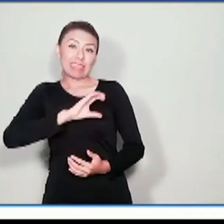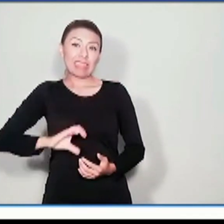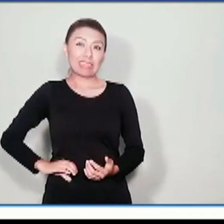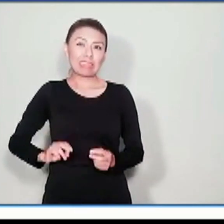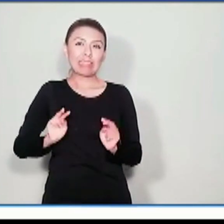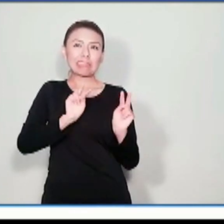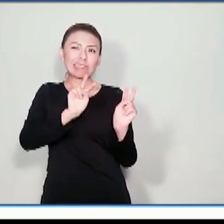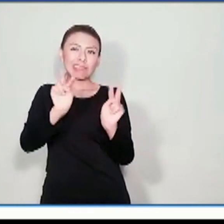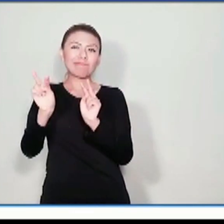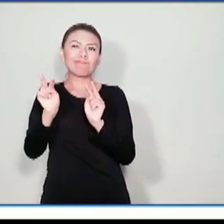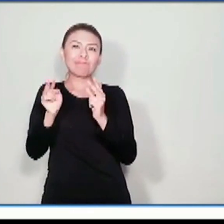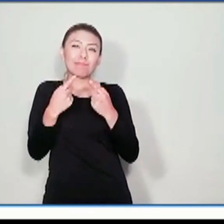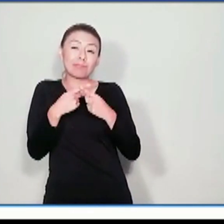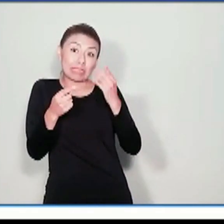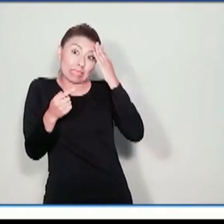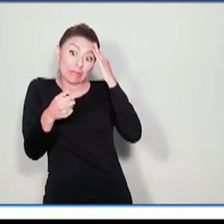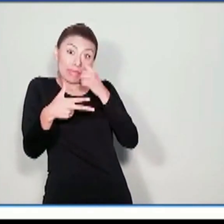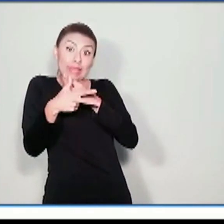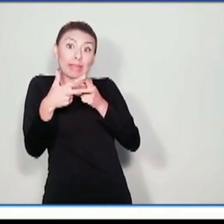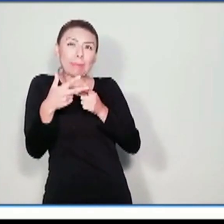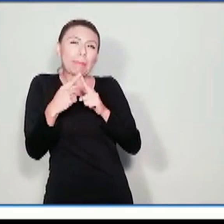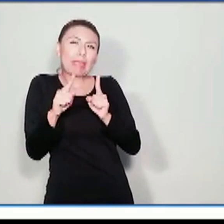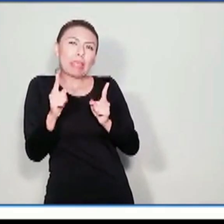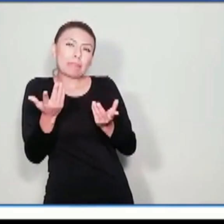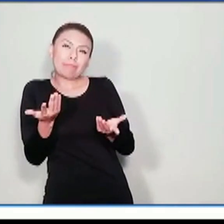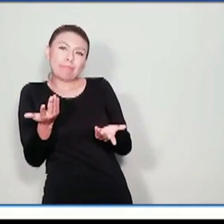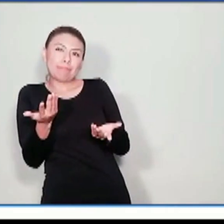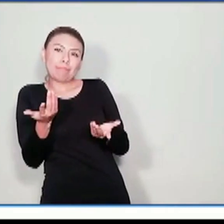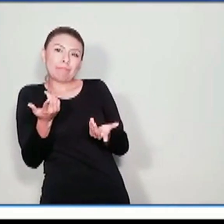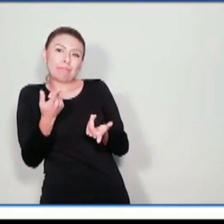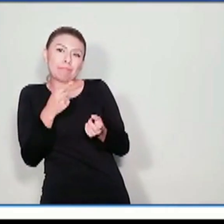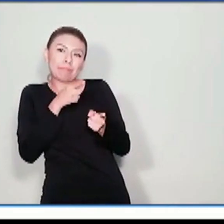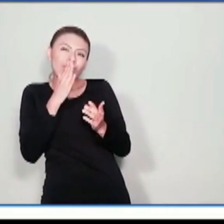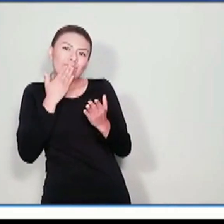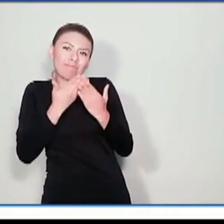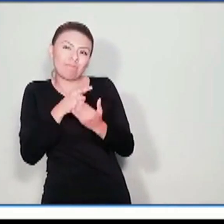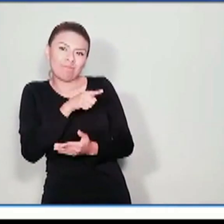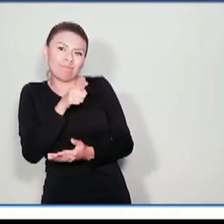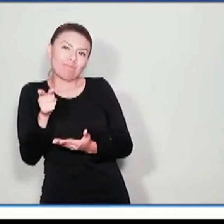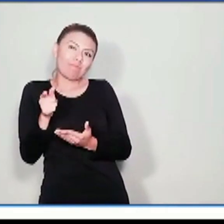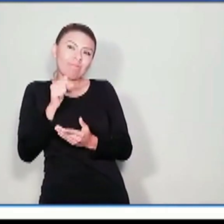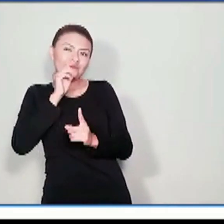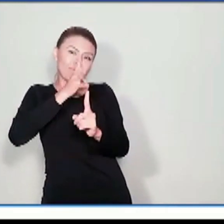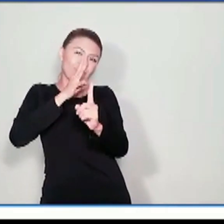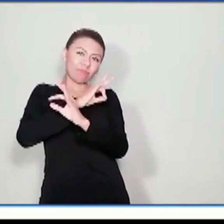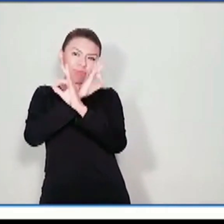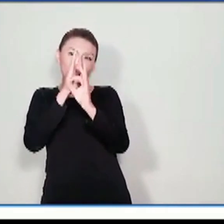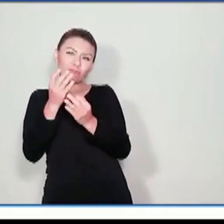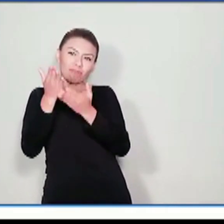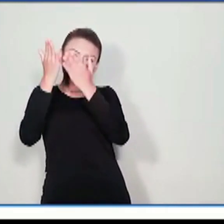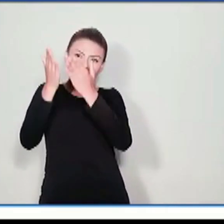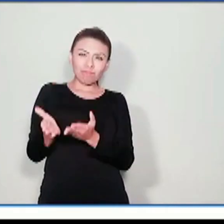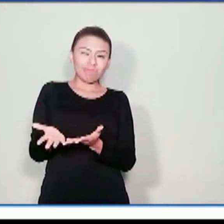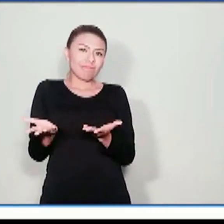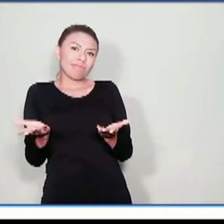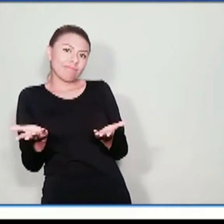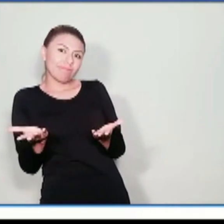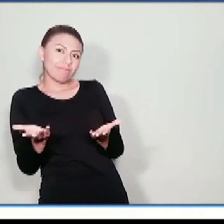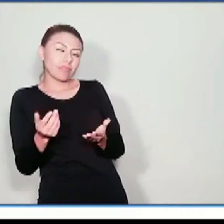A lo sumo sabe de tres, pero no le agradan por su forma de ser.